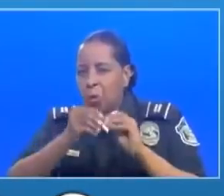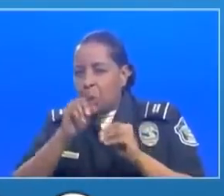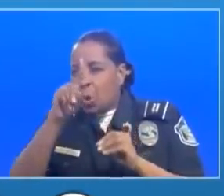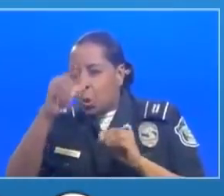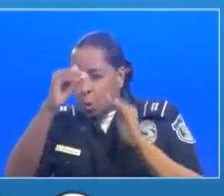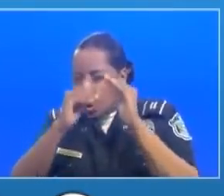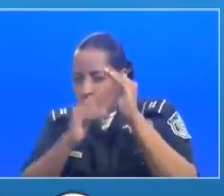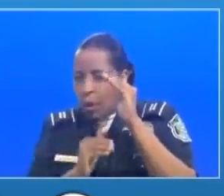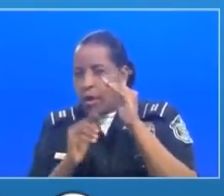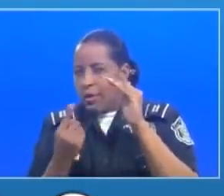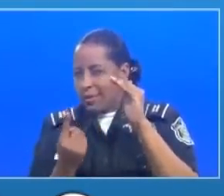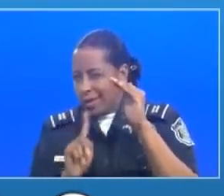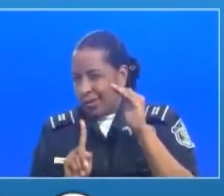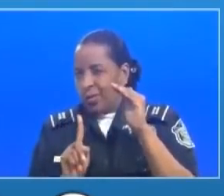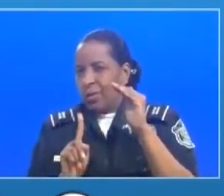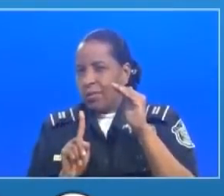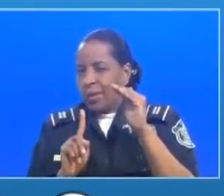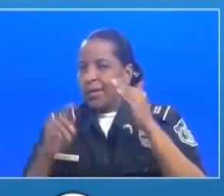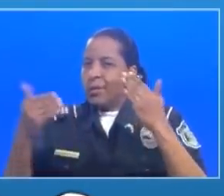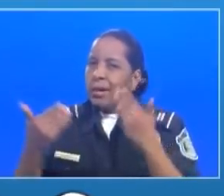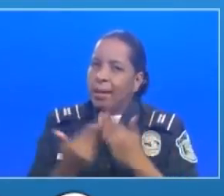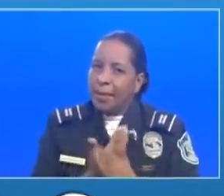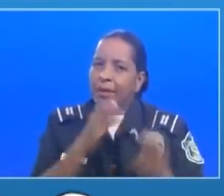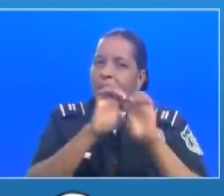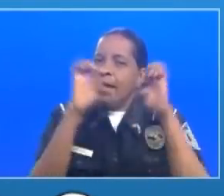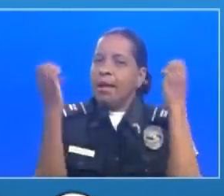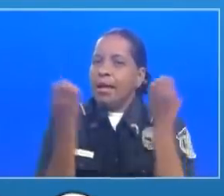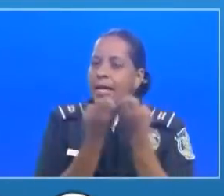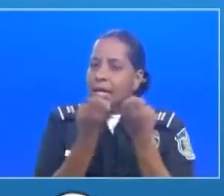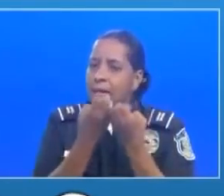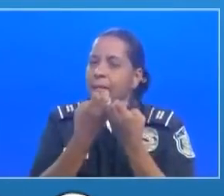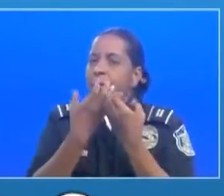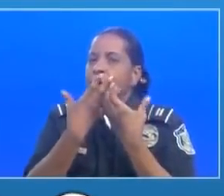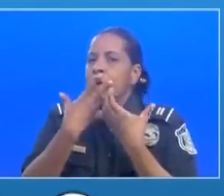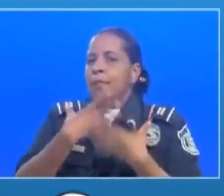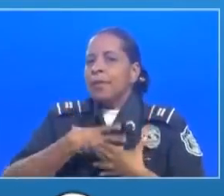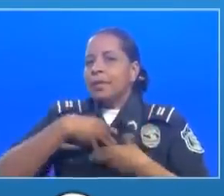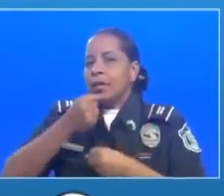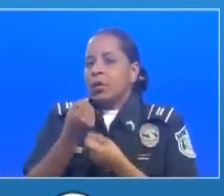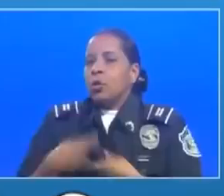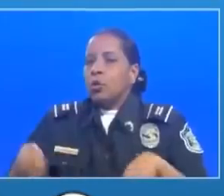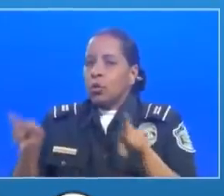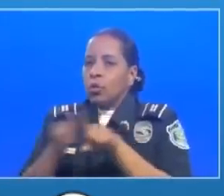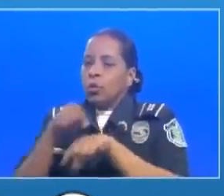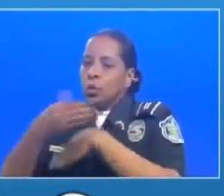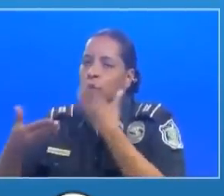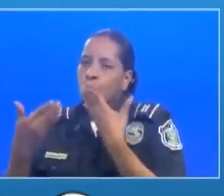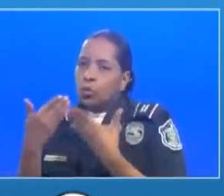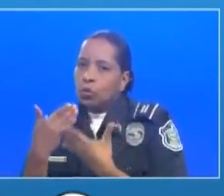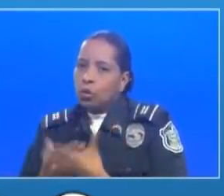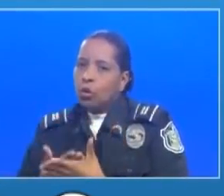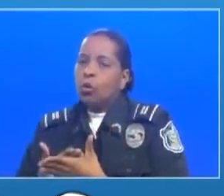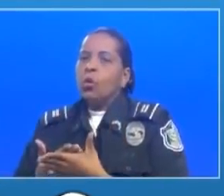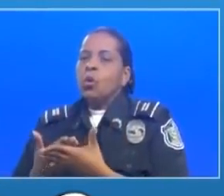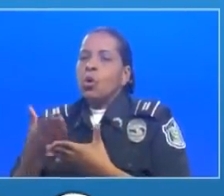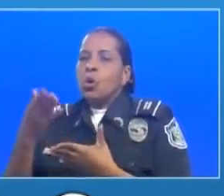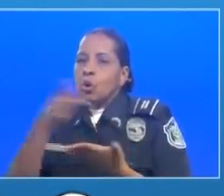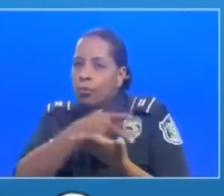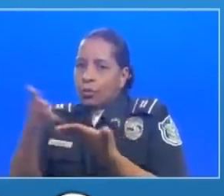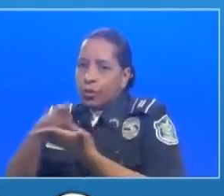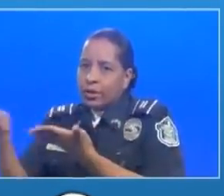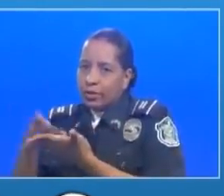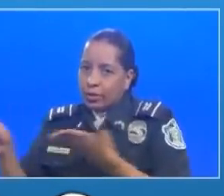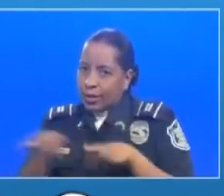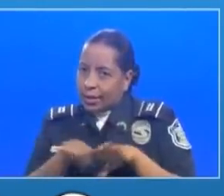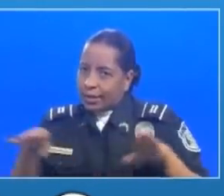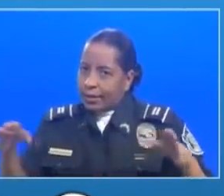de uno para que nuevamente el equipo de salud en conjunto con todos los que estamos aquí en la mesa